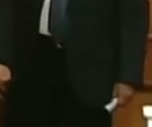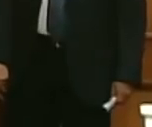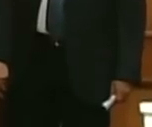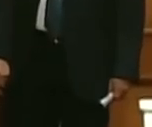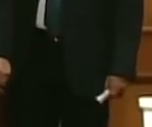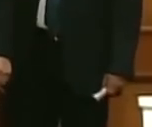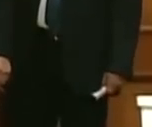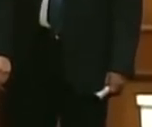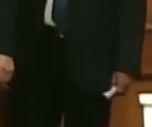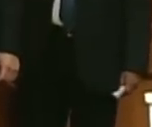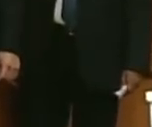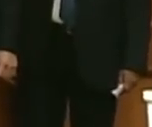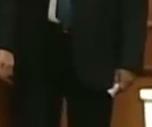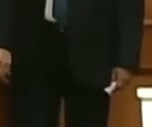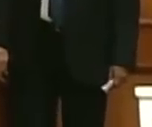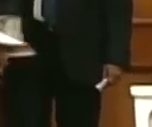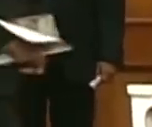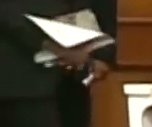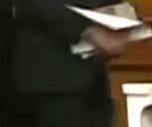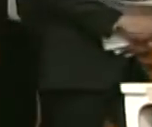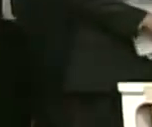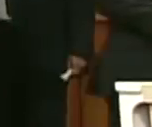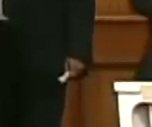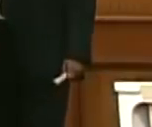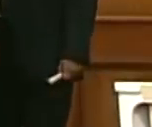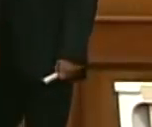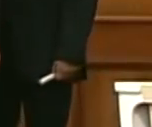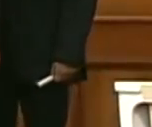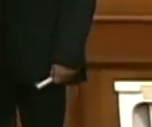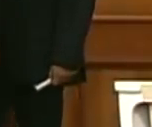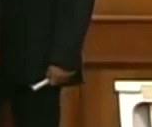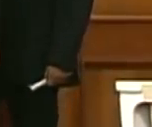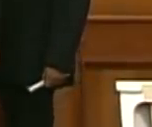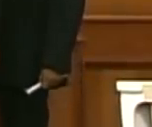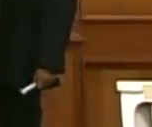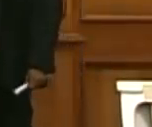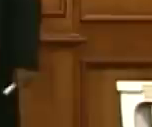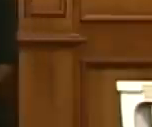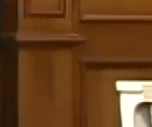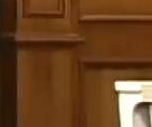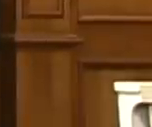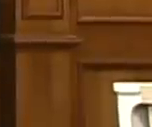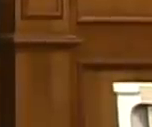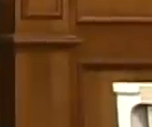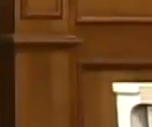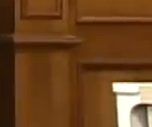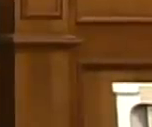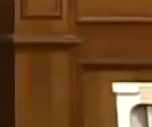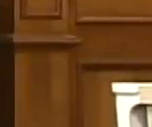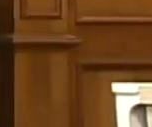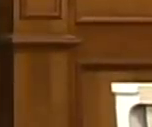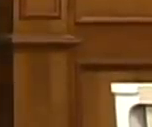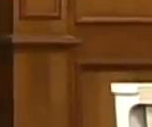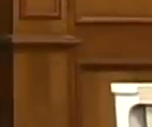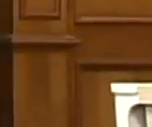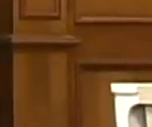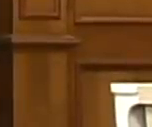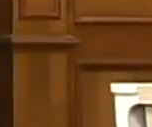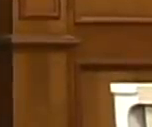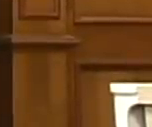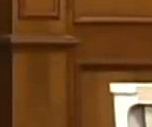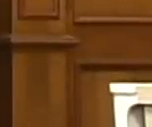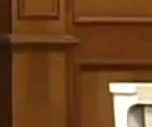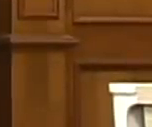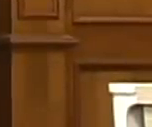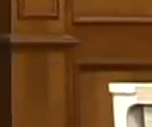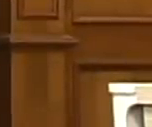El Premio Nacional de la Historia 2020 es entregado a quienes han dedicado su vida profesional a la historiografía, la